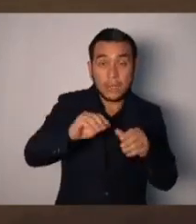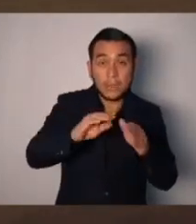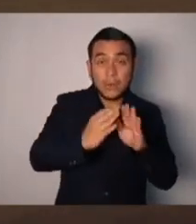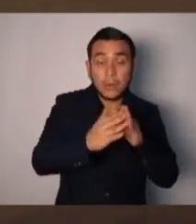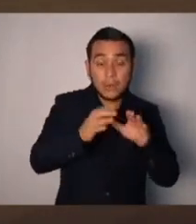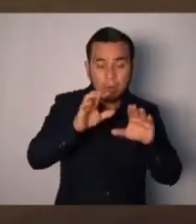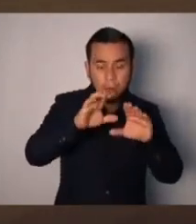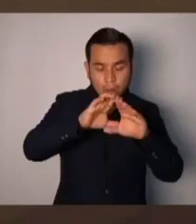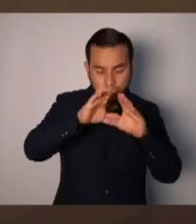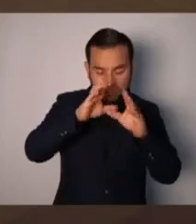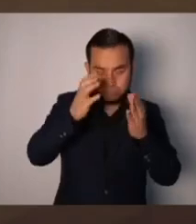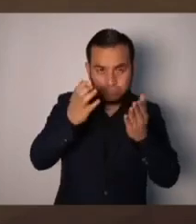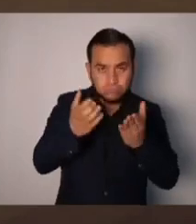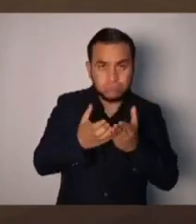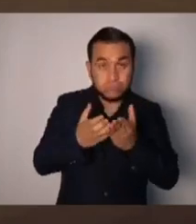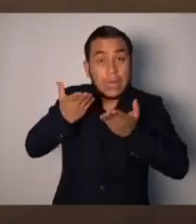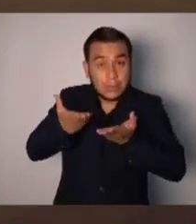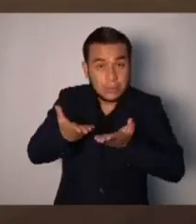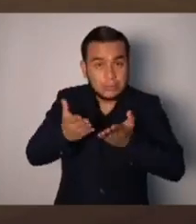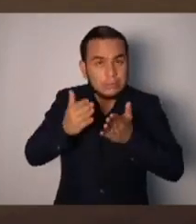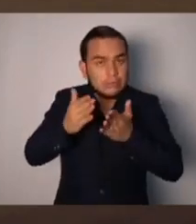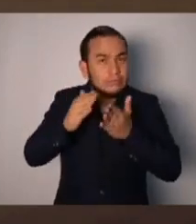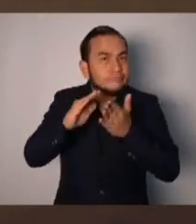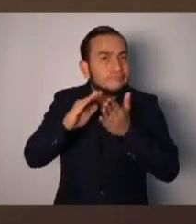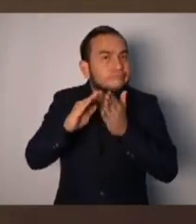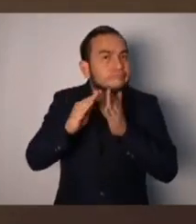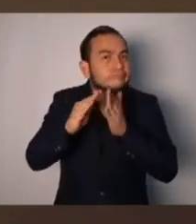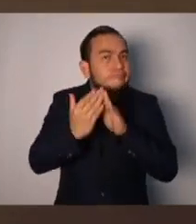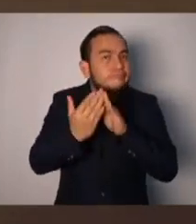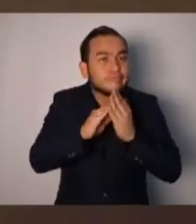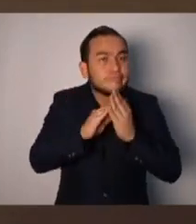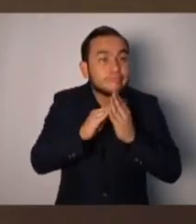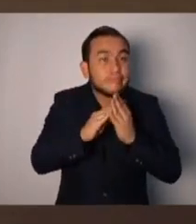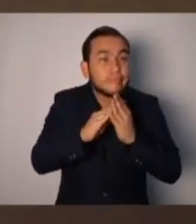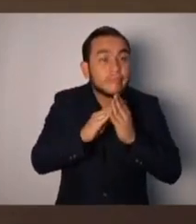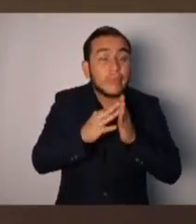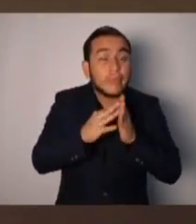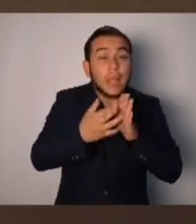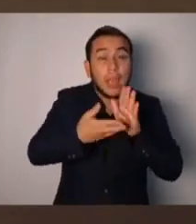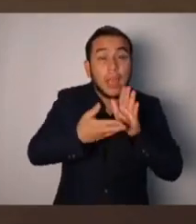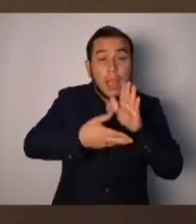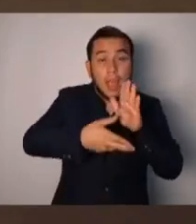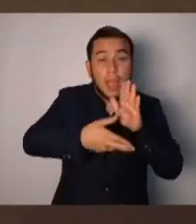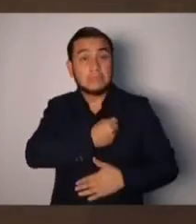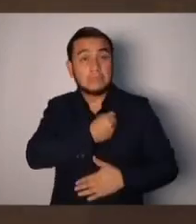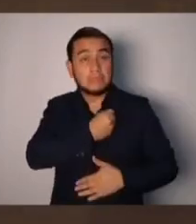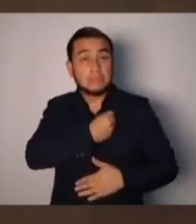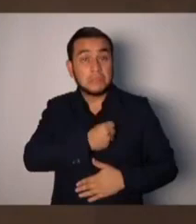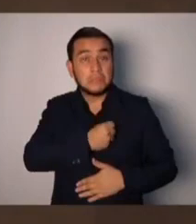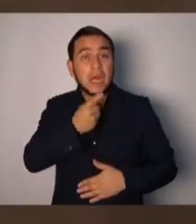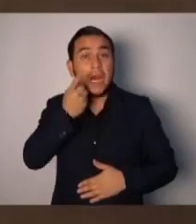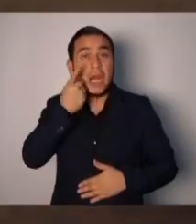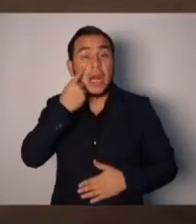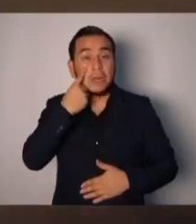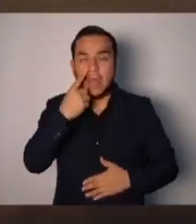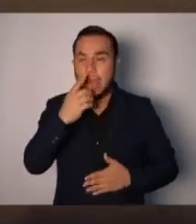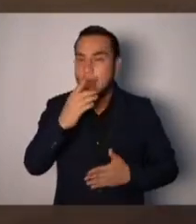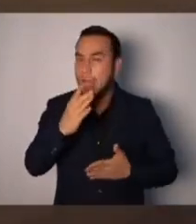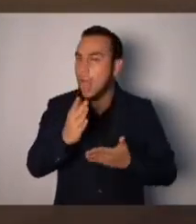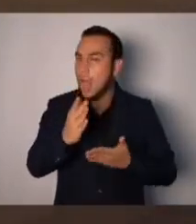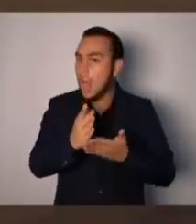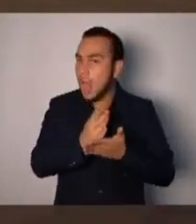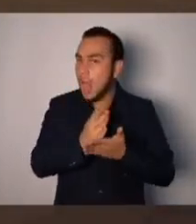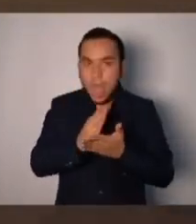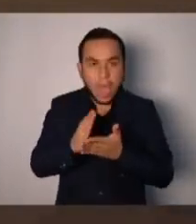a la reivindicación de las víctimas, se ha quedado allá arriba. Aquí no ha venido